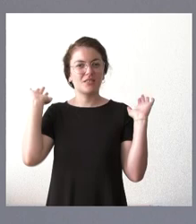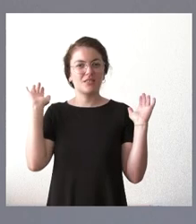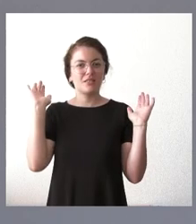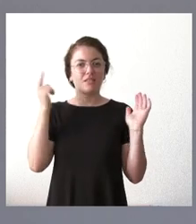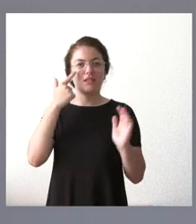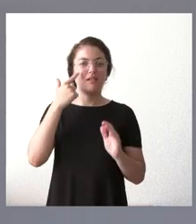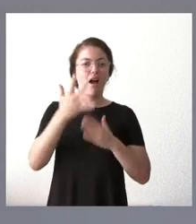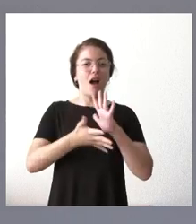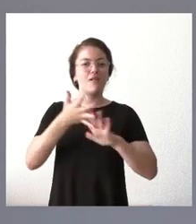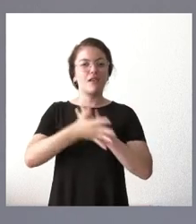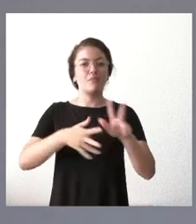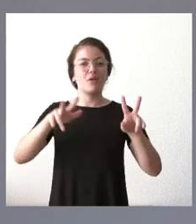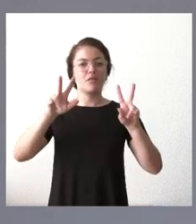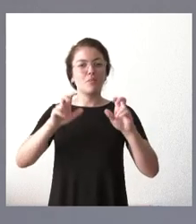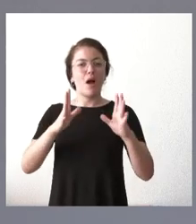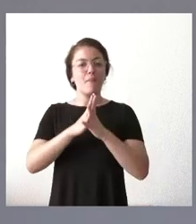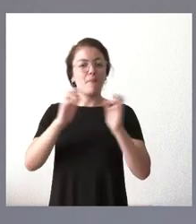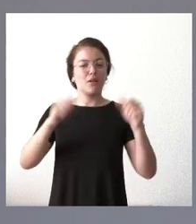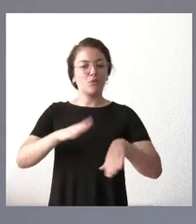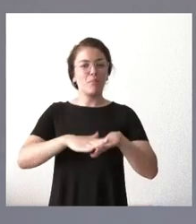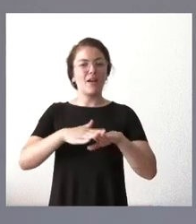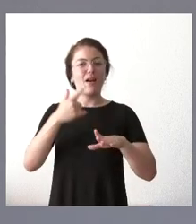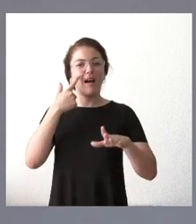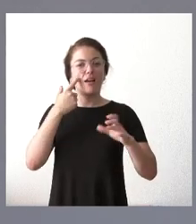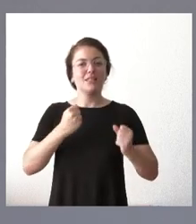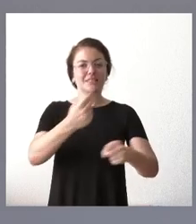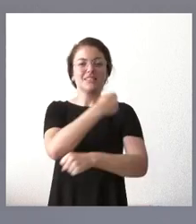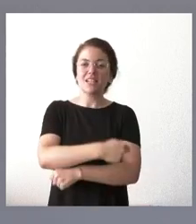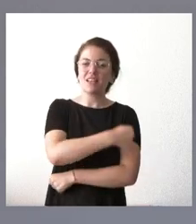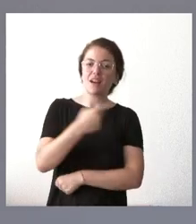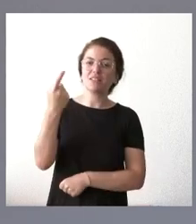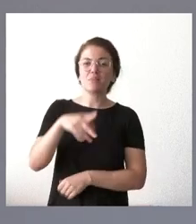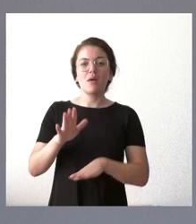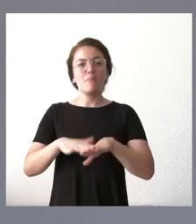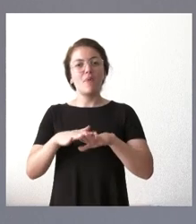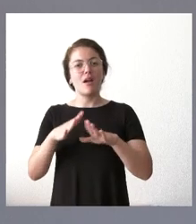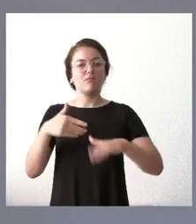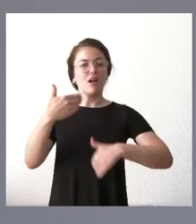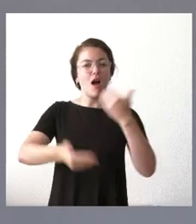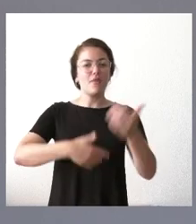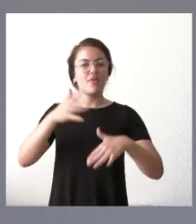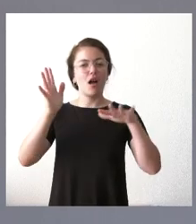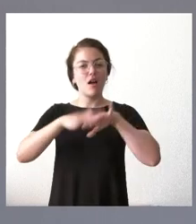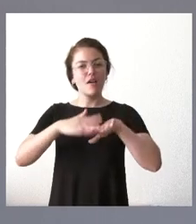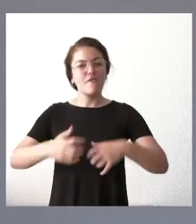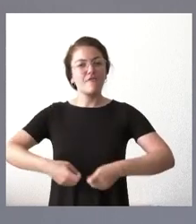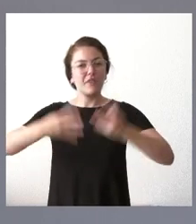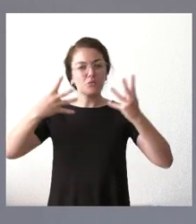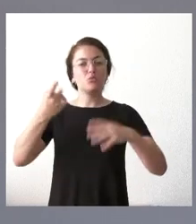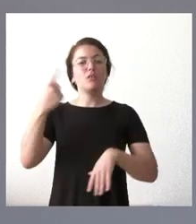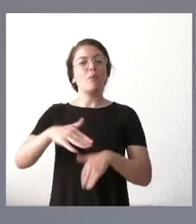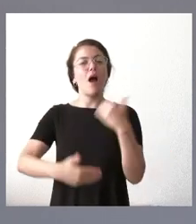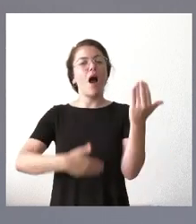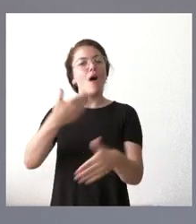acuerdo para la Eva única de avanzar en nuestras infraestructuras de avanzar en relación